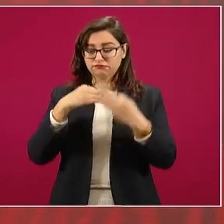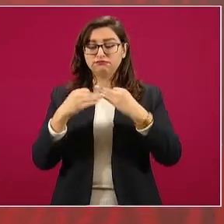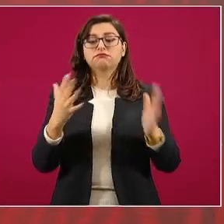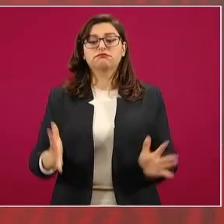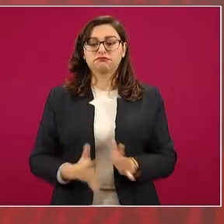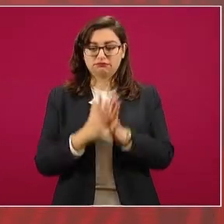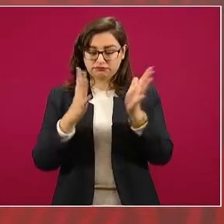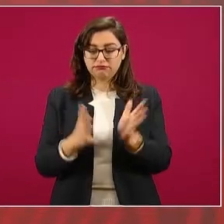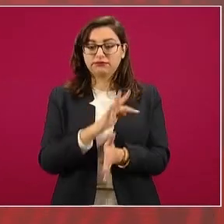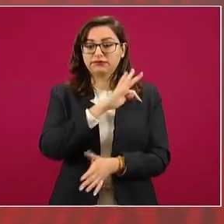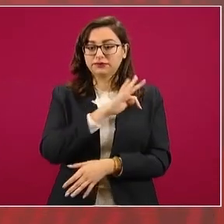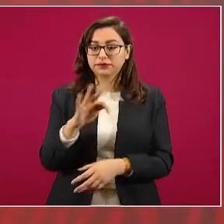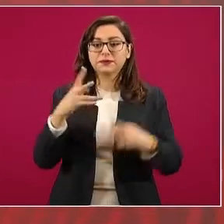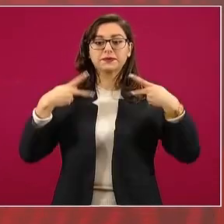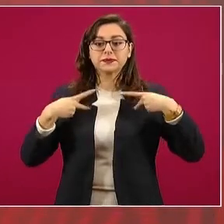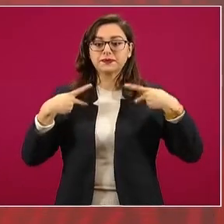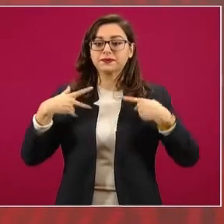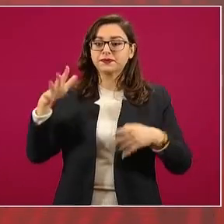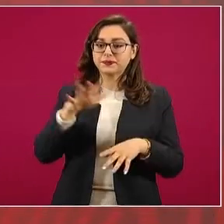confíe a la gente.